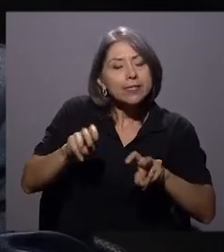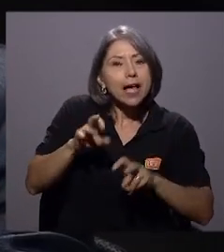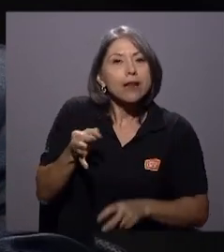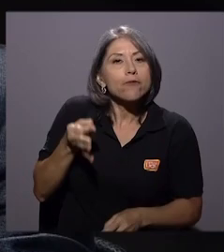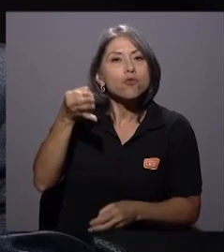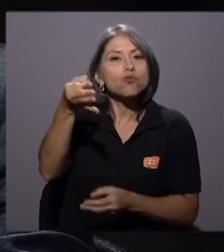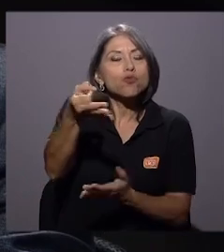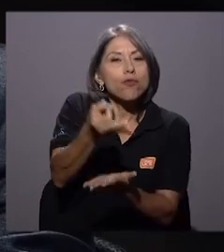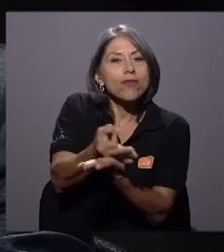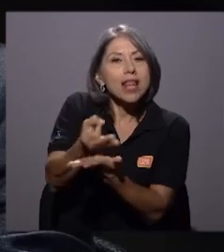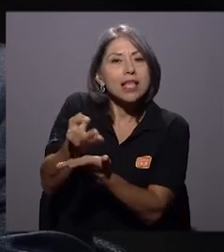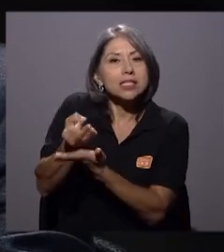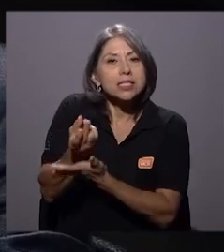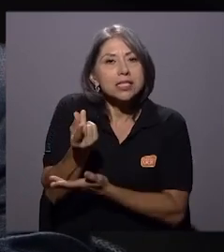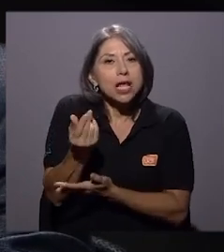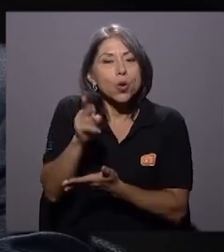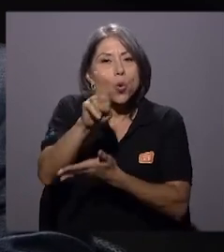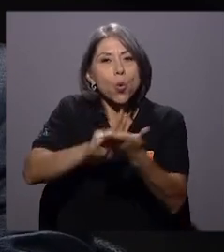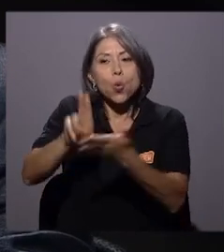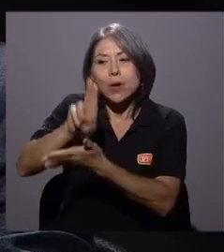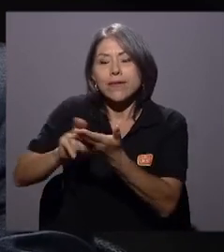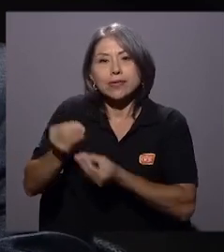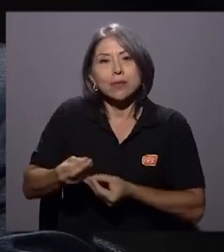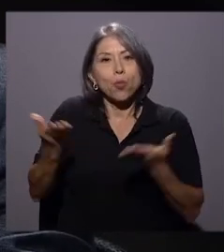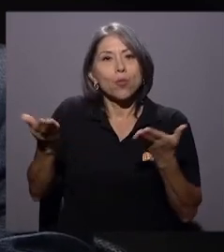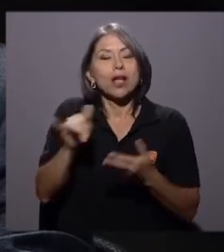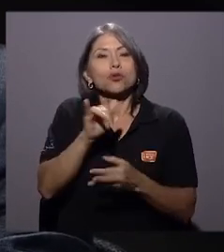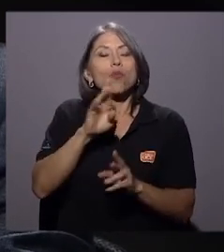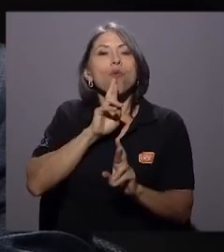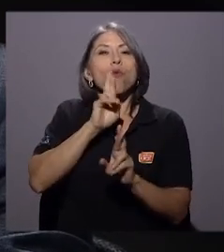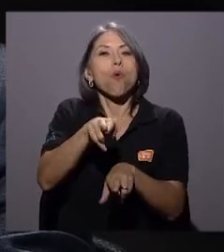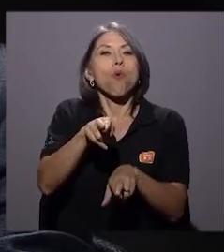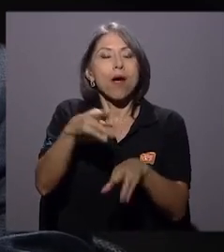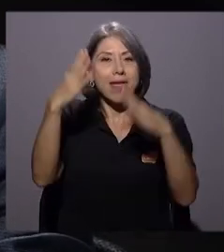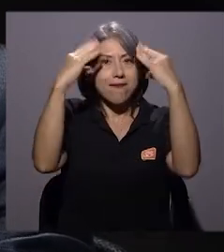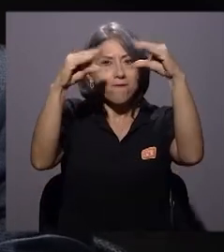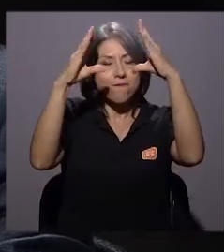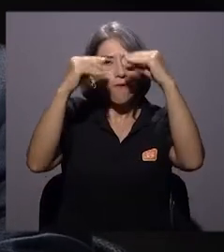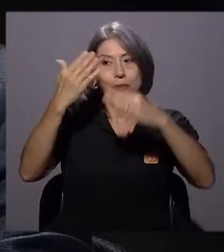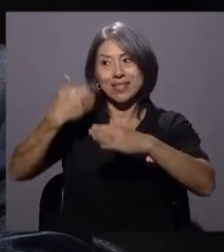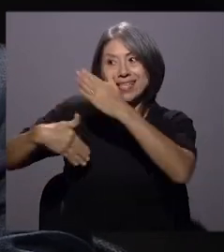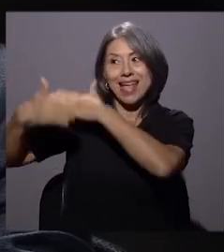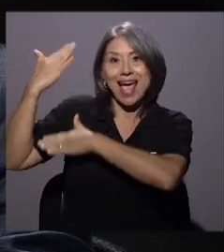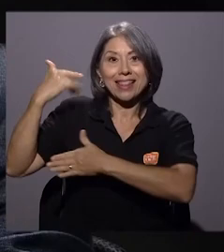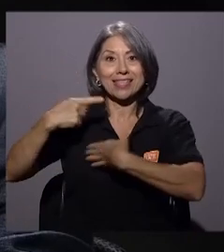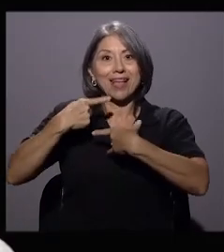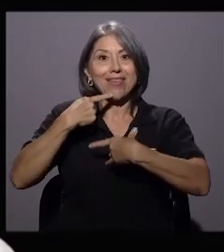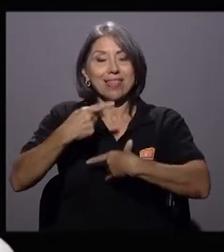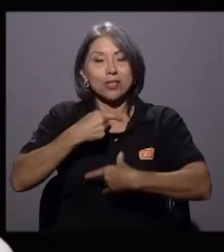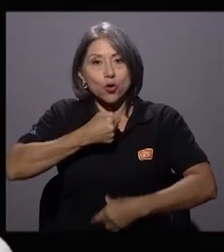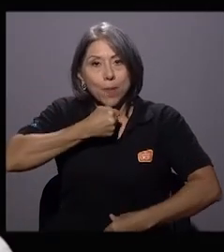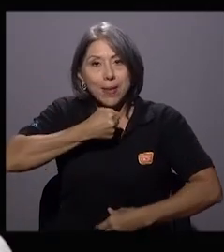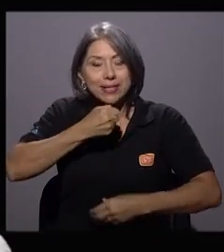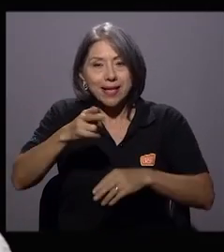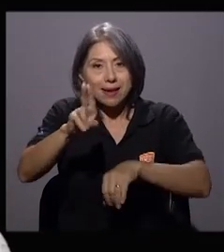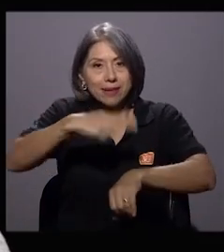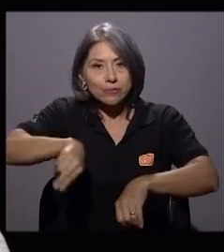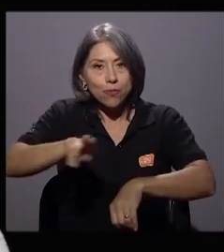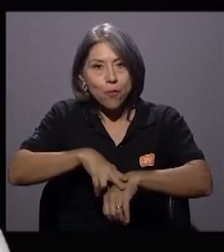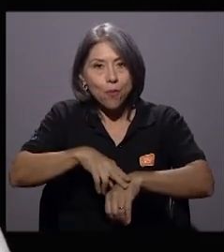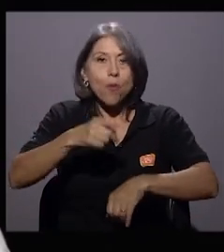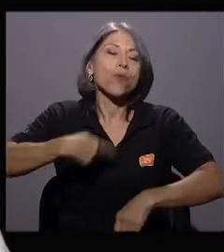financiero de las universidades públicas producto de los informes que había publicado la prensa nacional. Nosotros hemos